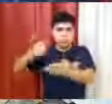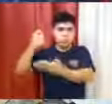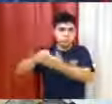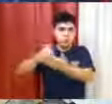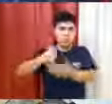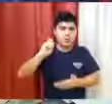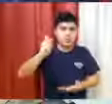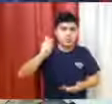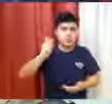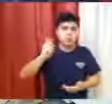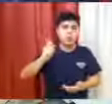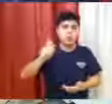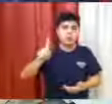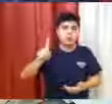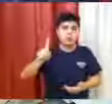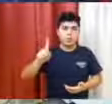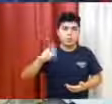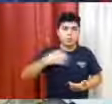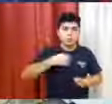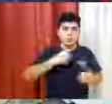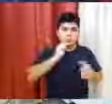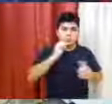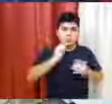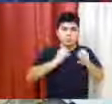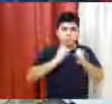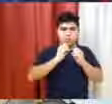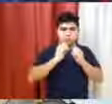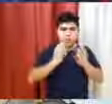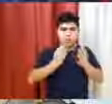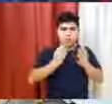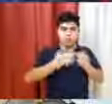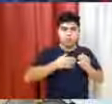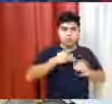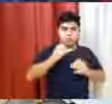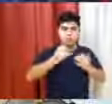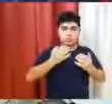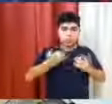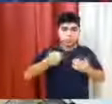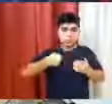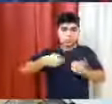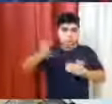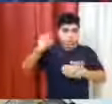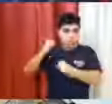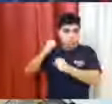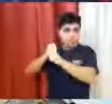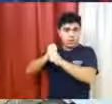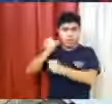es sencillo, muchachos, yo lo hablo como ex-YPFiano, a mí me toca.